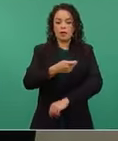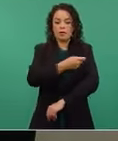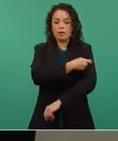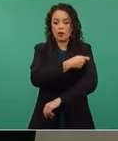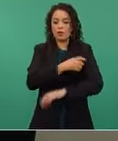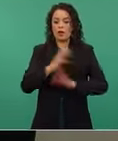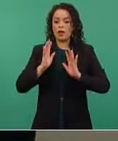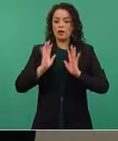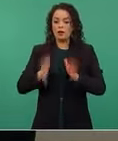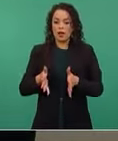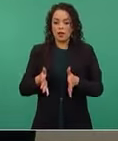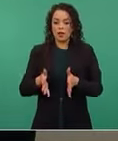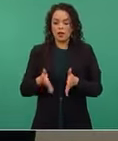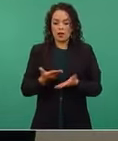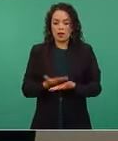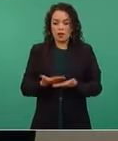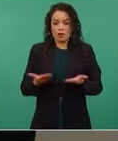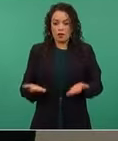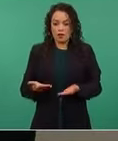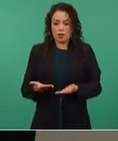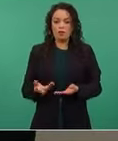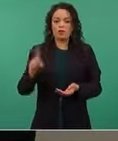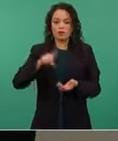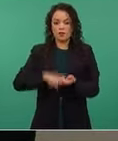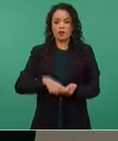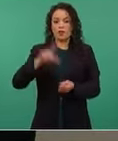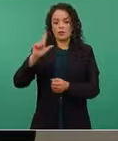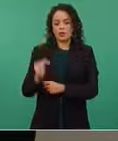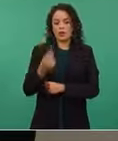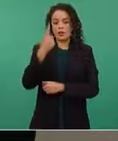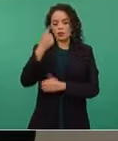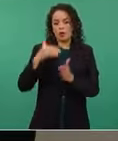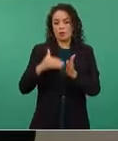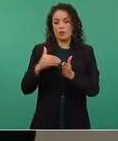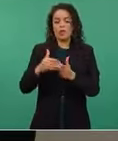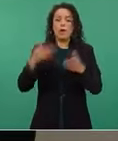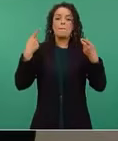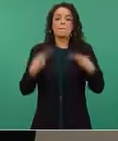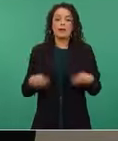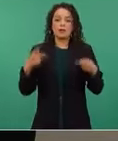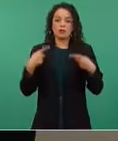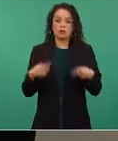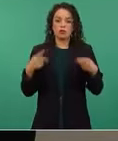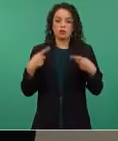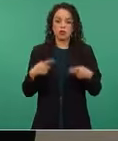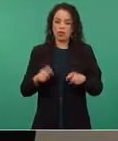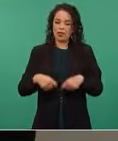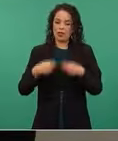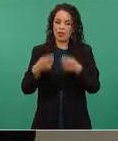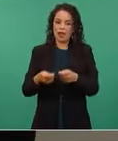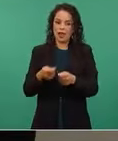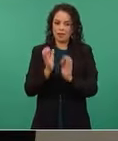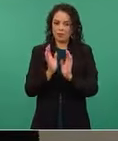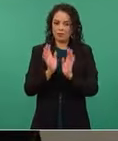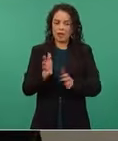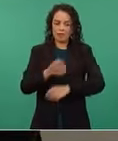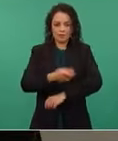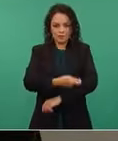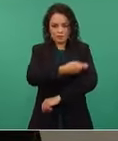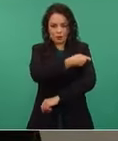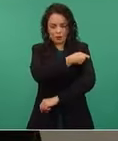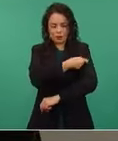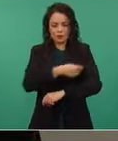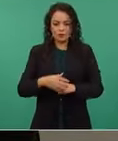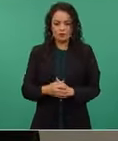se han aplicado, hasta el momento representan 71 millones de personas que han sido ya vacunadas y, como vemos